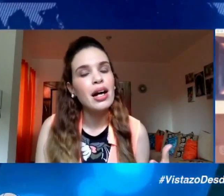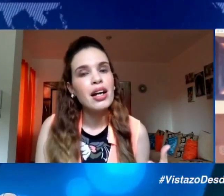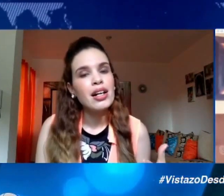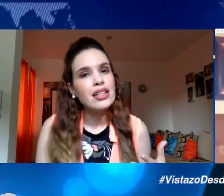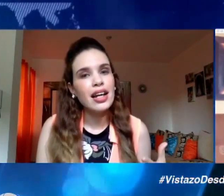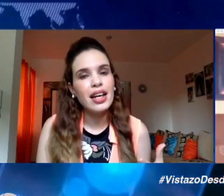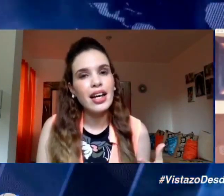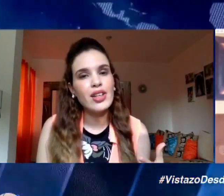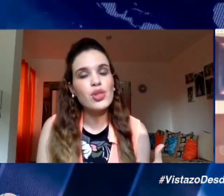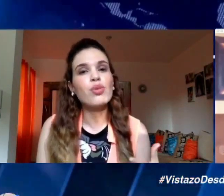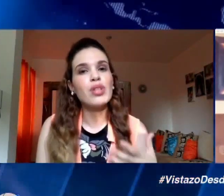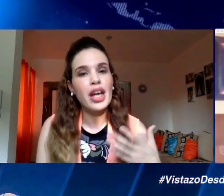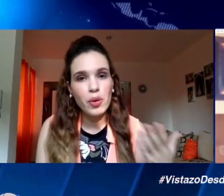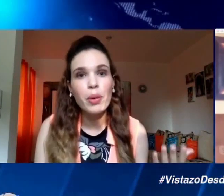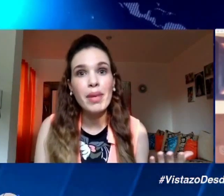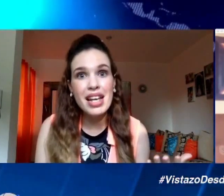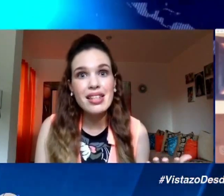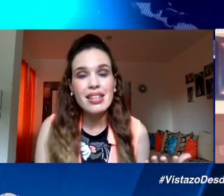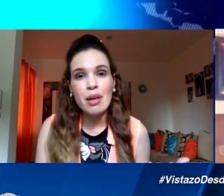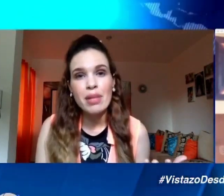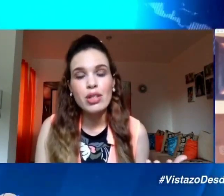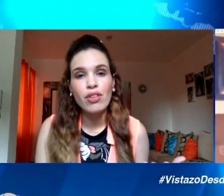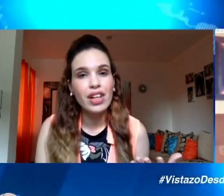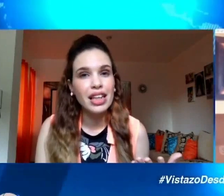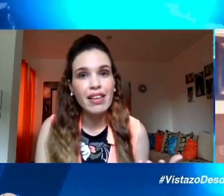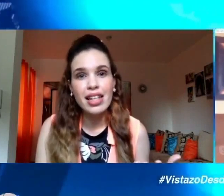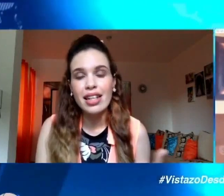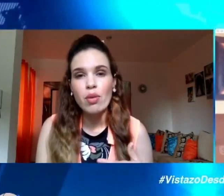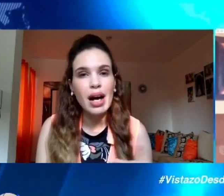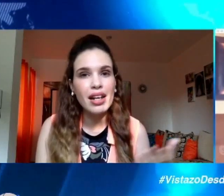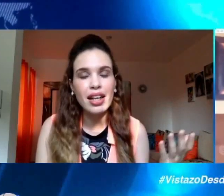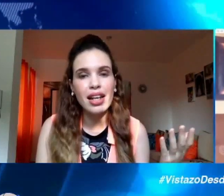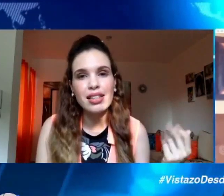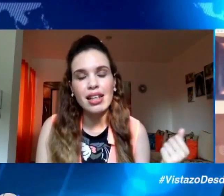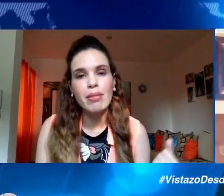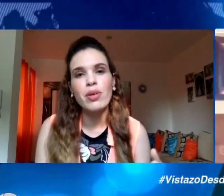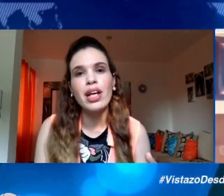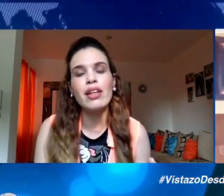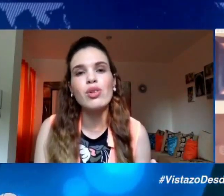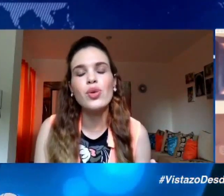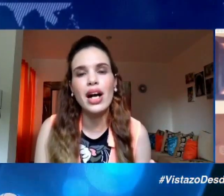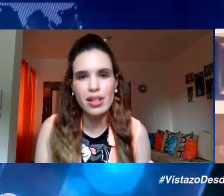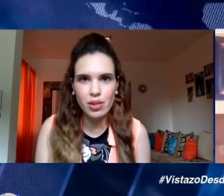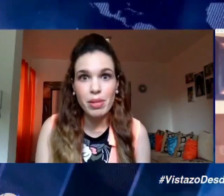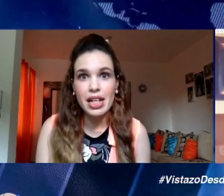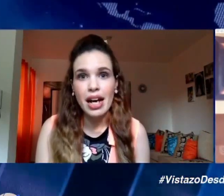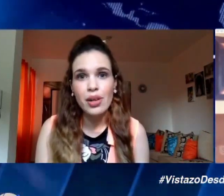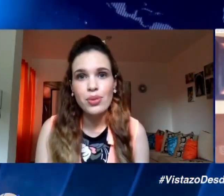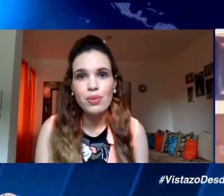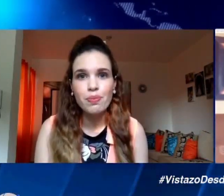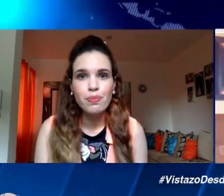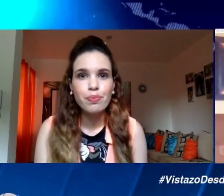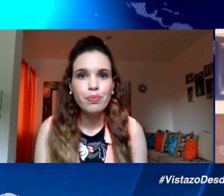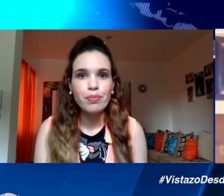cuarentena ya que sus economías se han visto afectadas al igual que las de la mayoría de los hogares